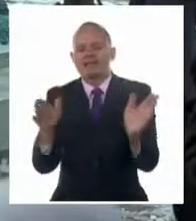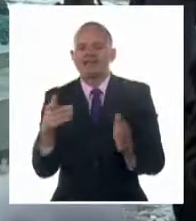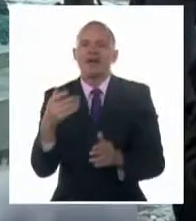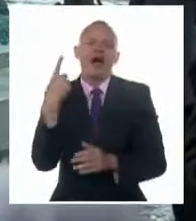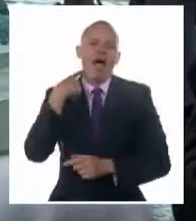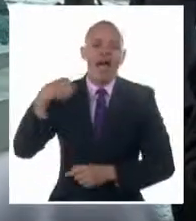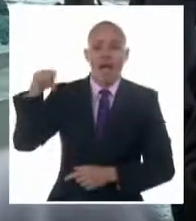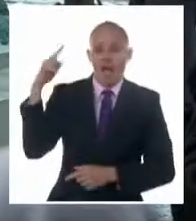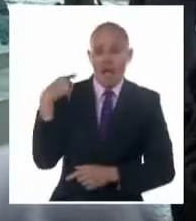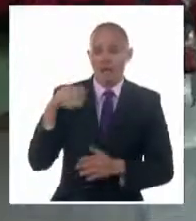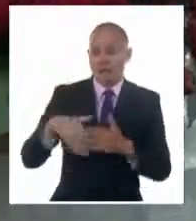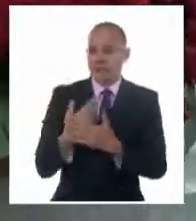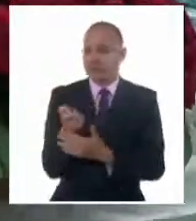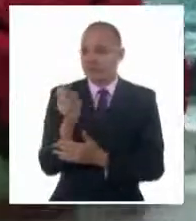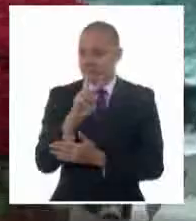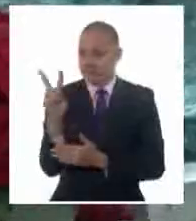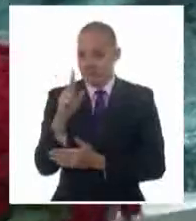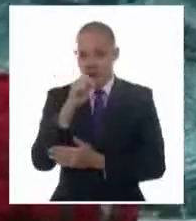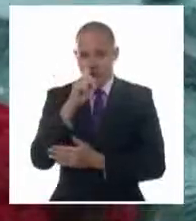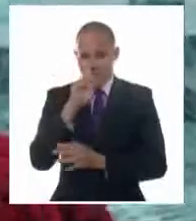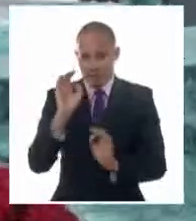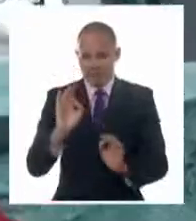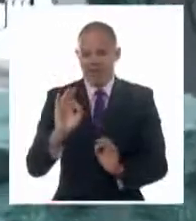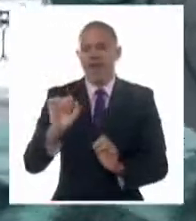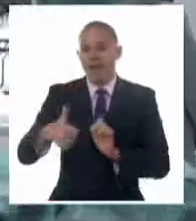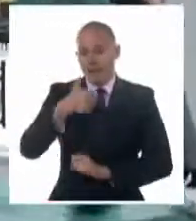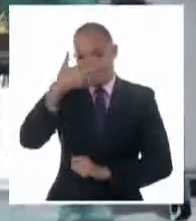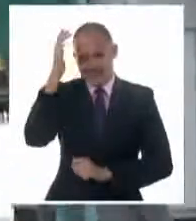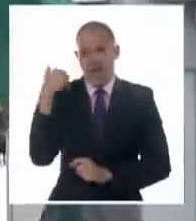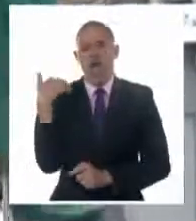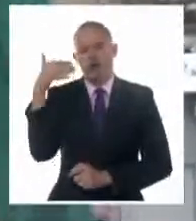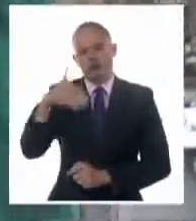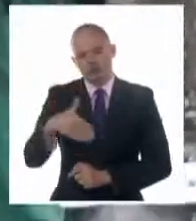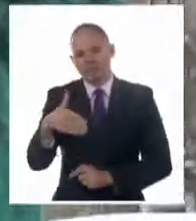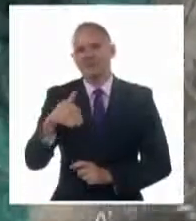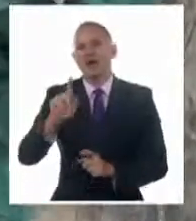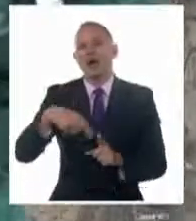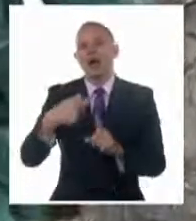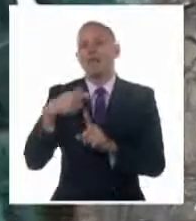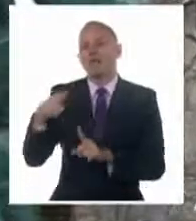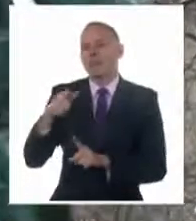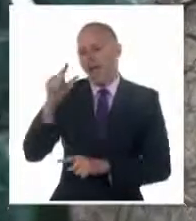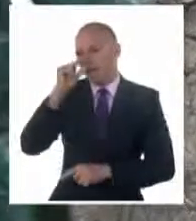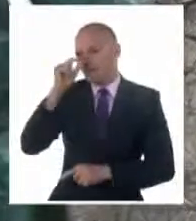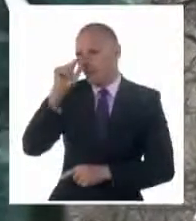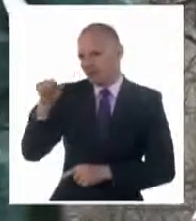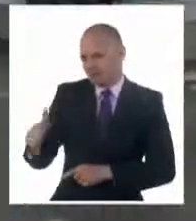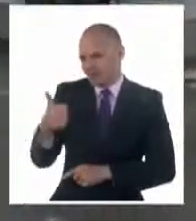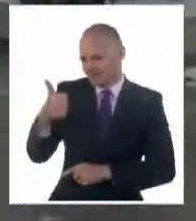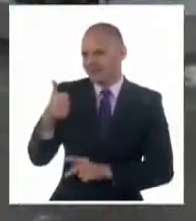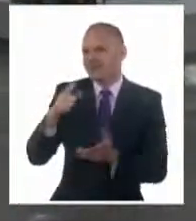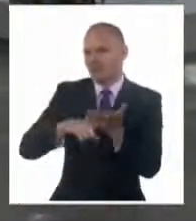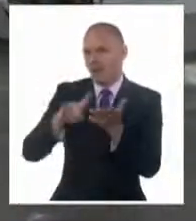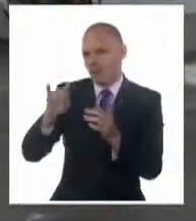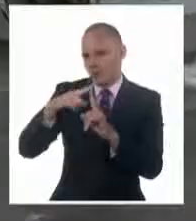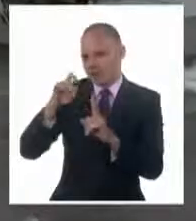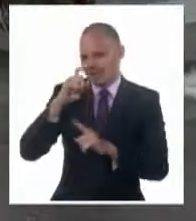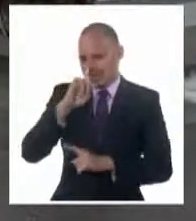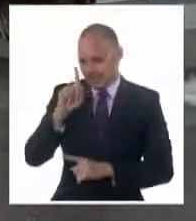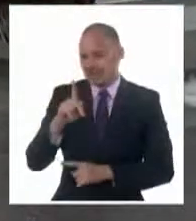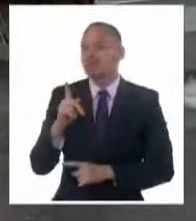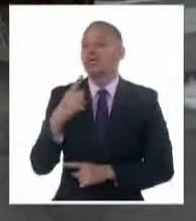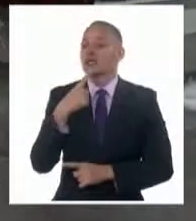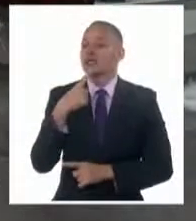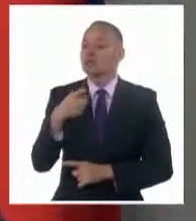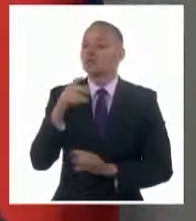año por los presidentes de Cuba, Miguel Díaz Canel Bermúdez y de Rusia, Vladimir Putin, quien calificó a Fidel como uno